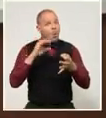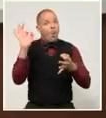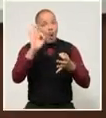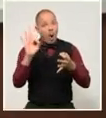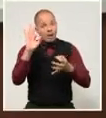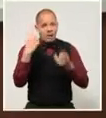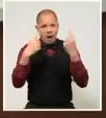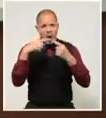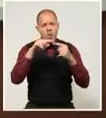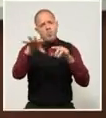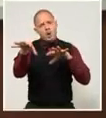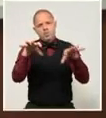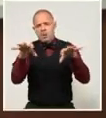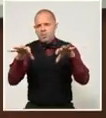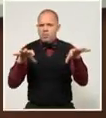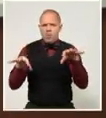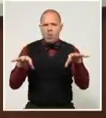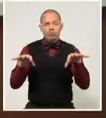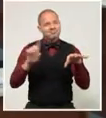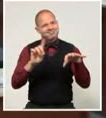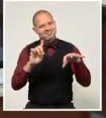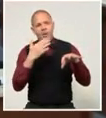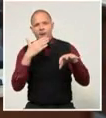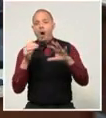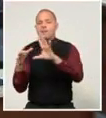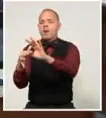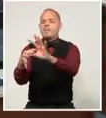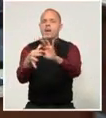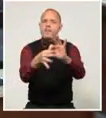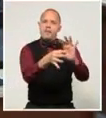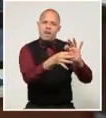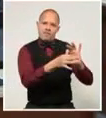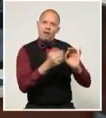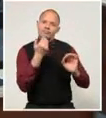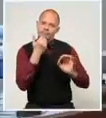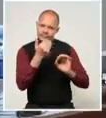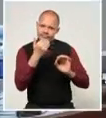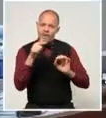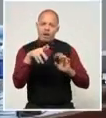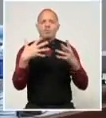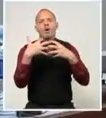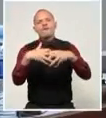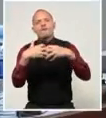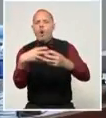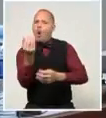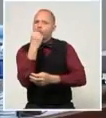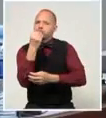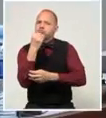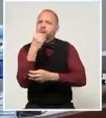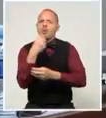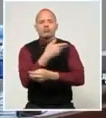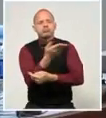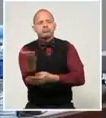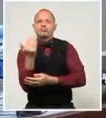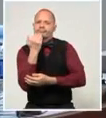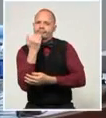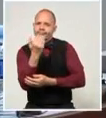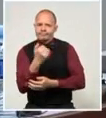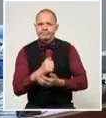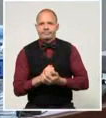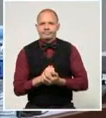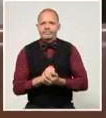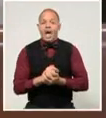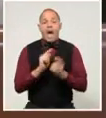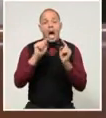limitando así la producción y comercialización de alimentos. Para solucionar estas deficiencias, la academia trajo sus propuestas